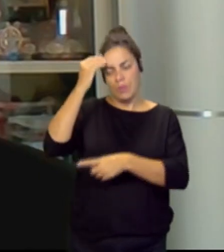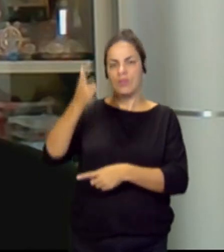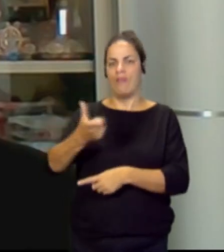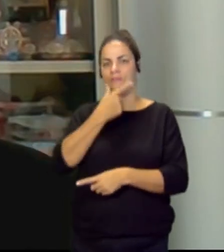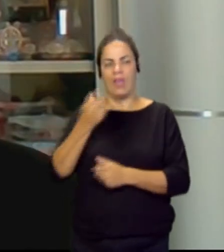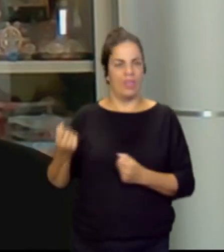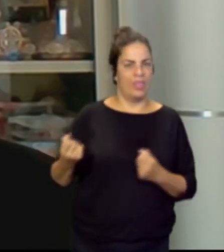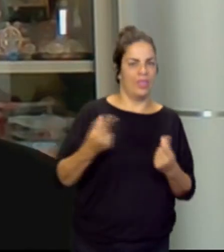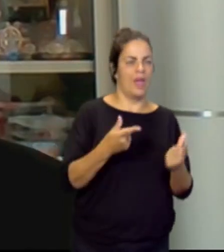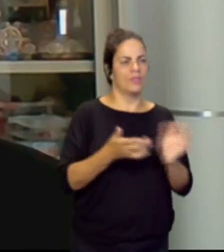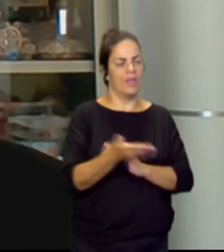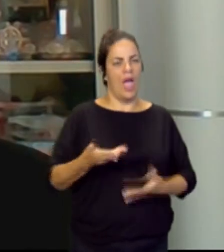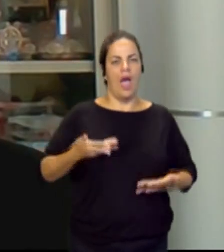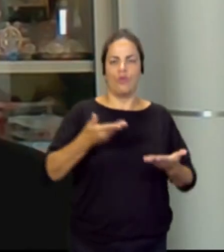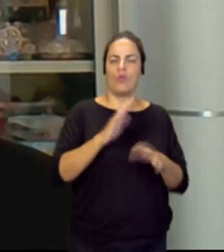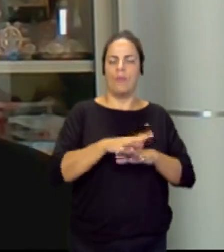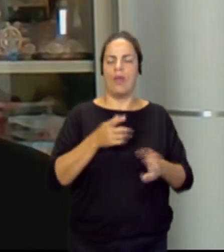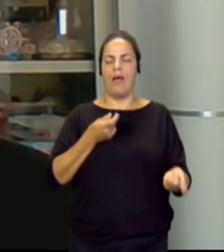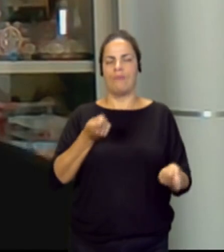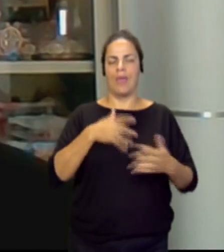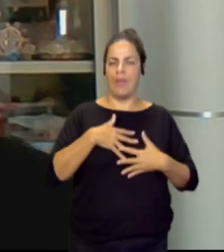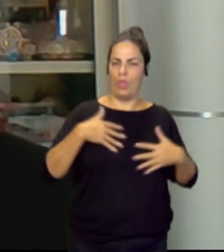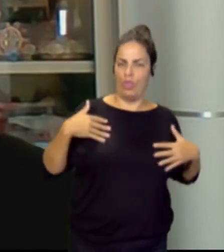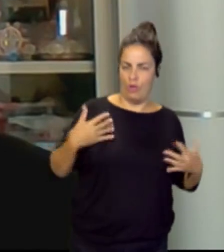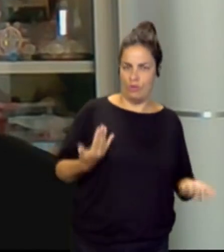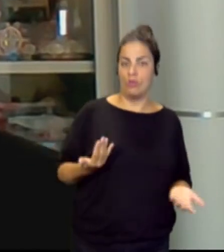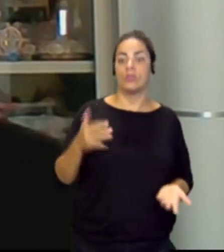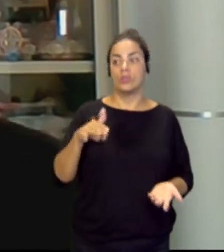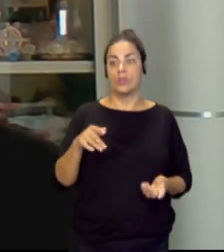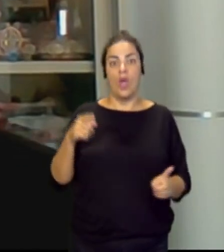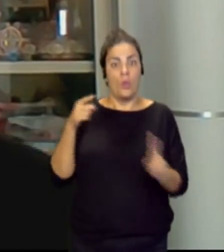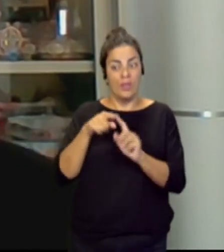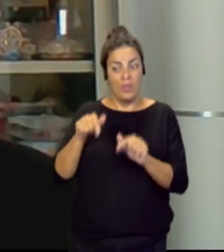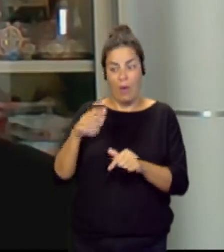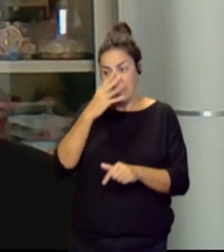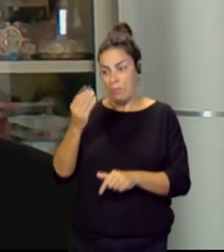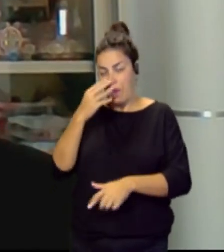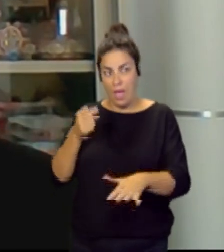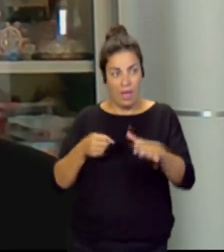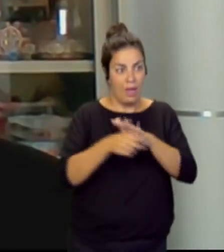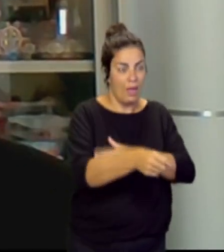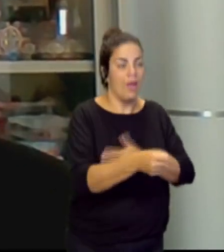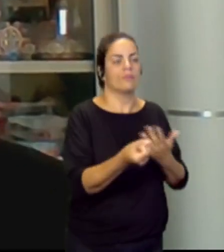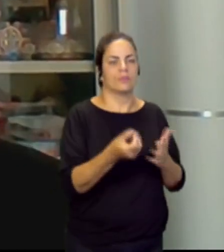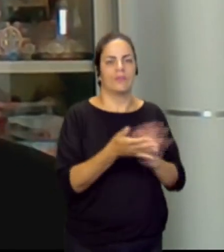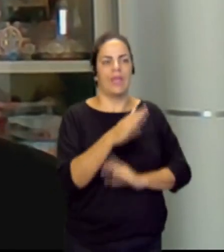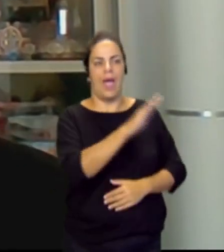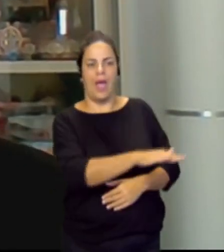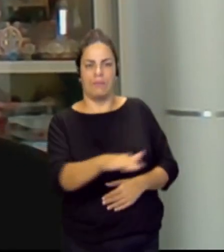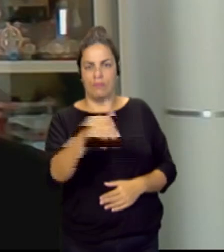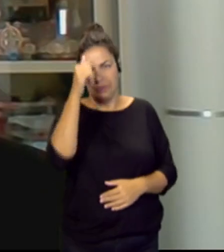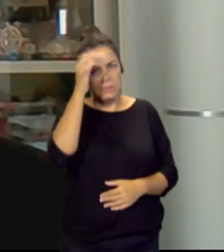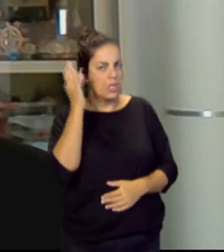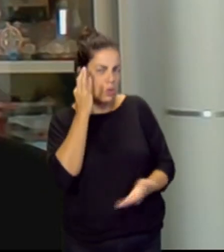catalizador de emociones y por lo tanto el objetivo de él es facilitar al menor, a la menor,